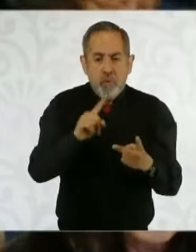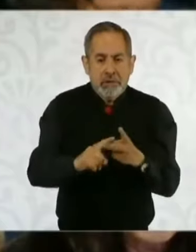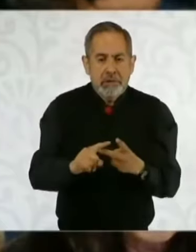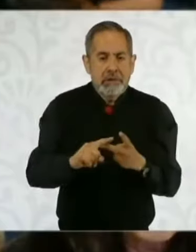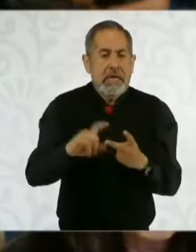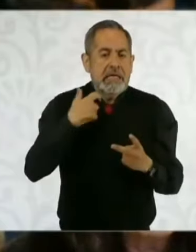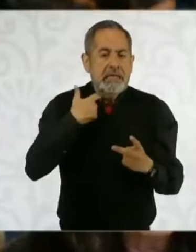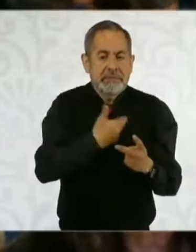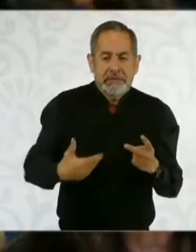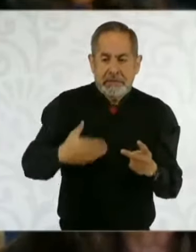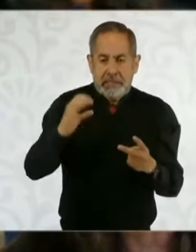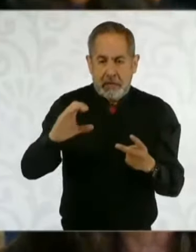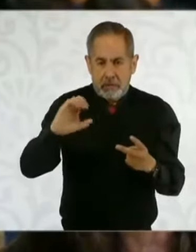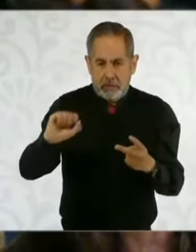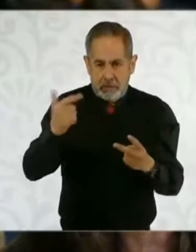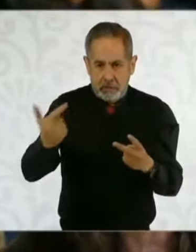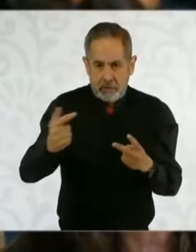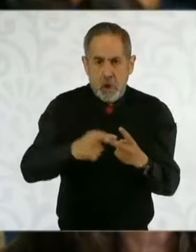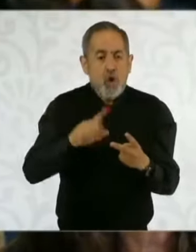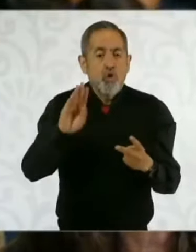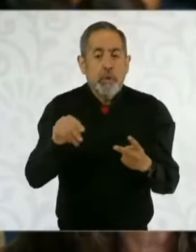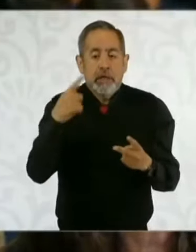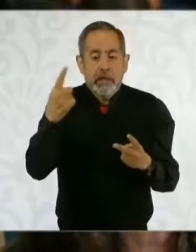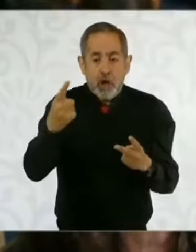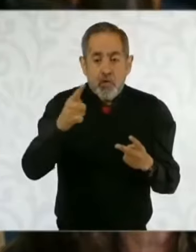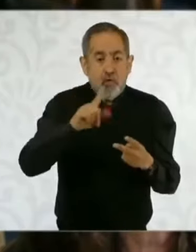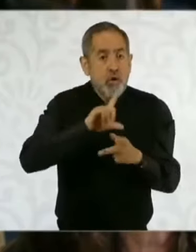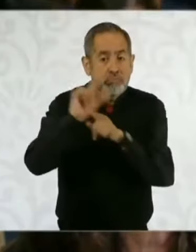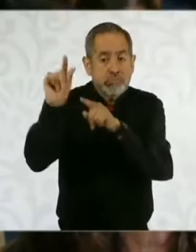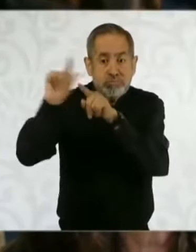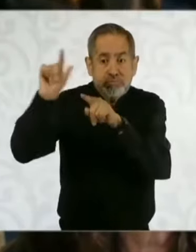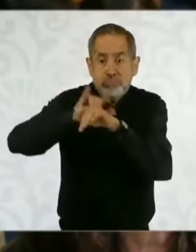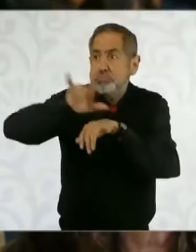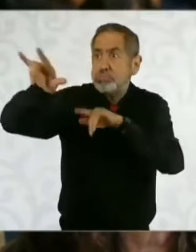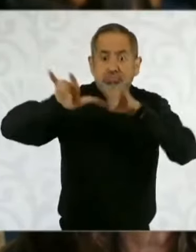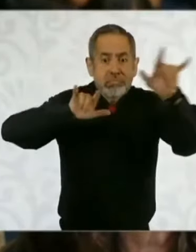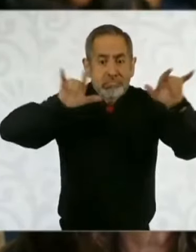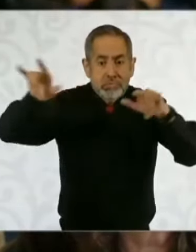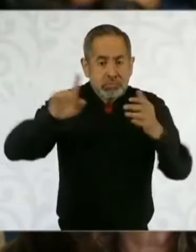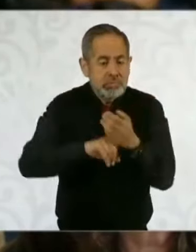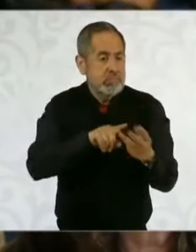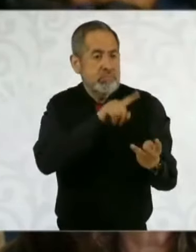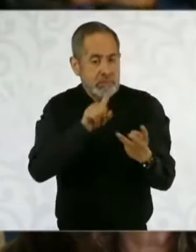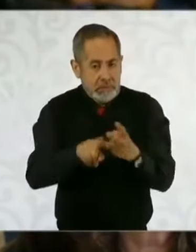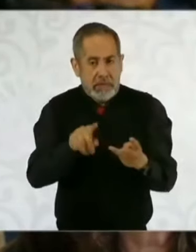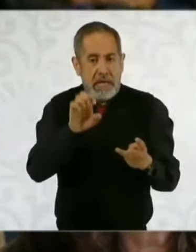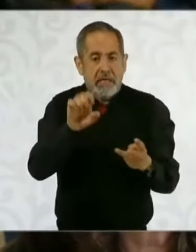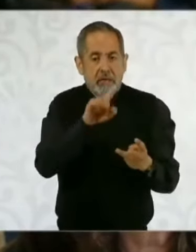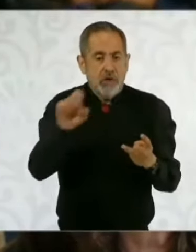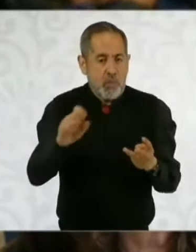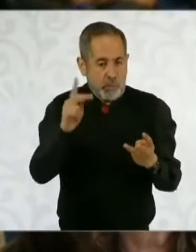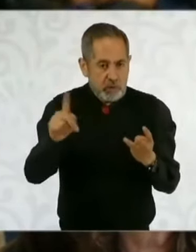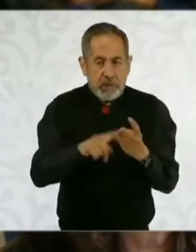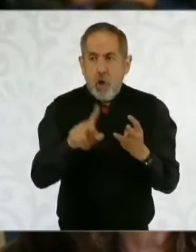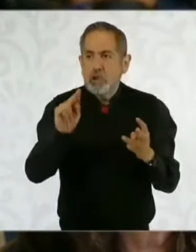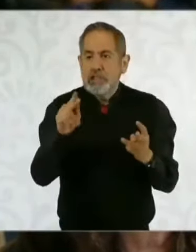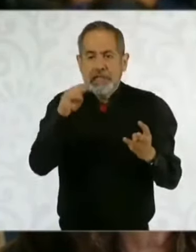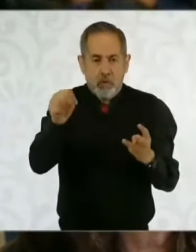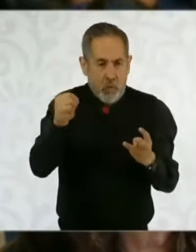Carlos Salinas de Gortari, con 91 salidas al extranjero, Ernesto Zedillo, 89